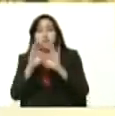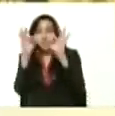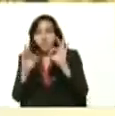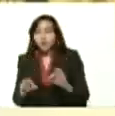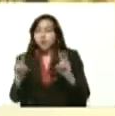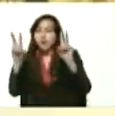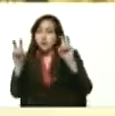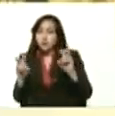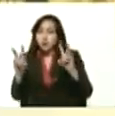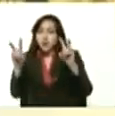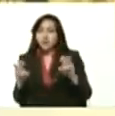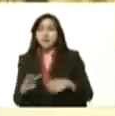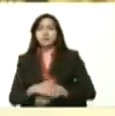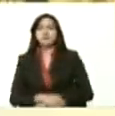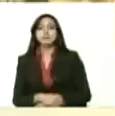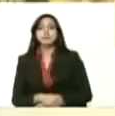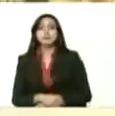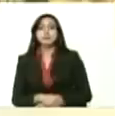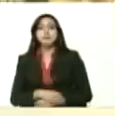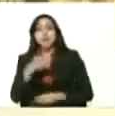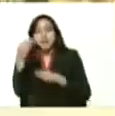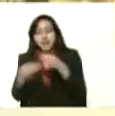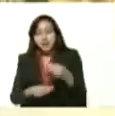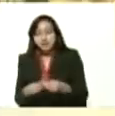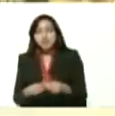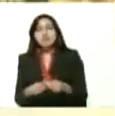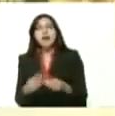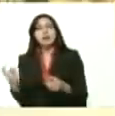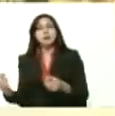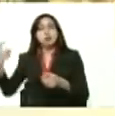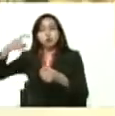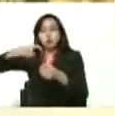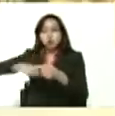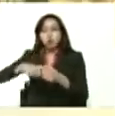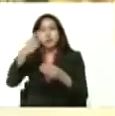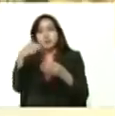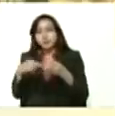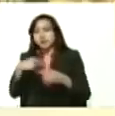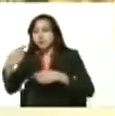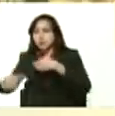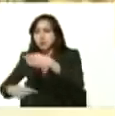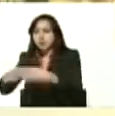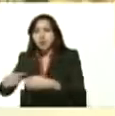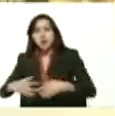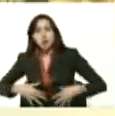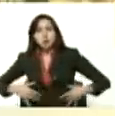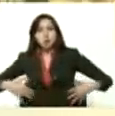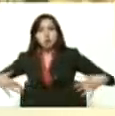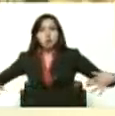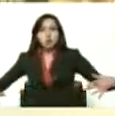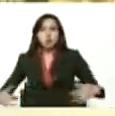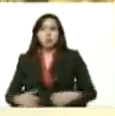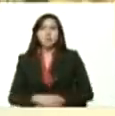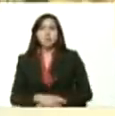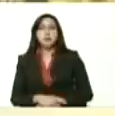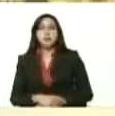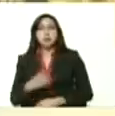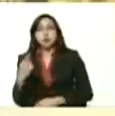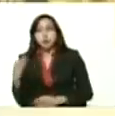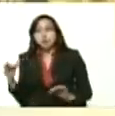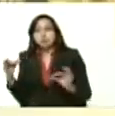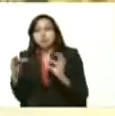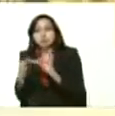productivo que sea complementaria a la generación de riqueza que no dependa solo de un